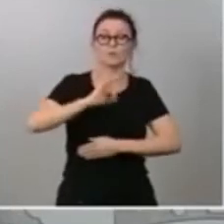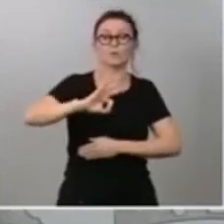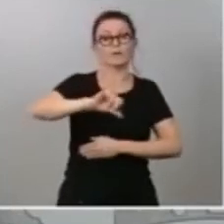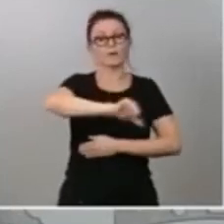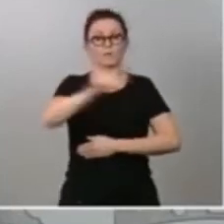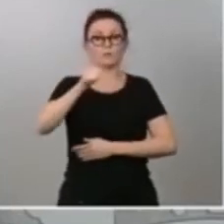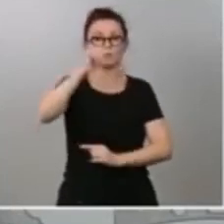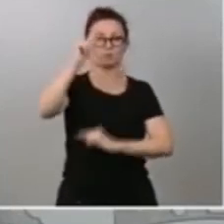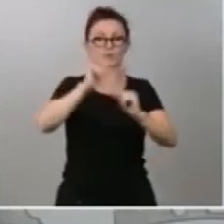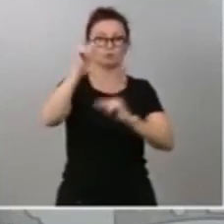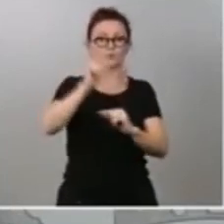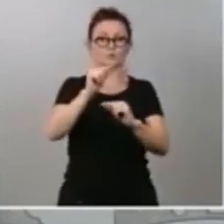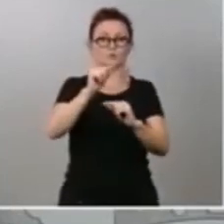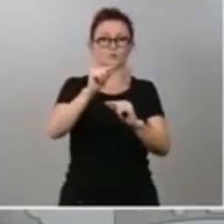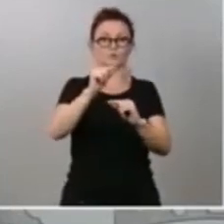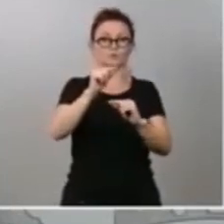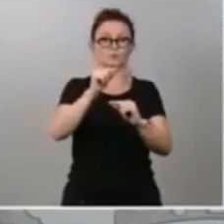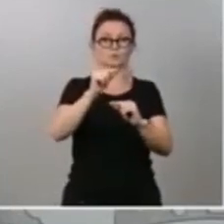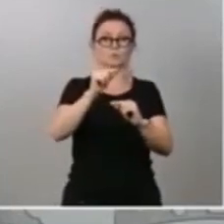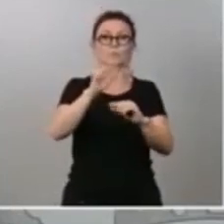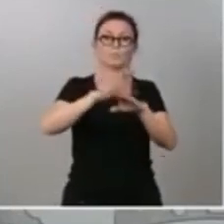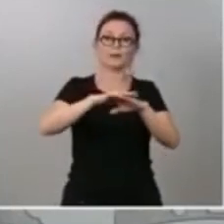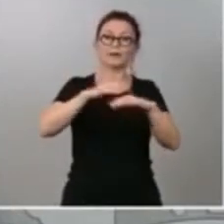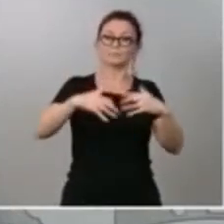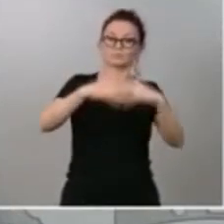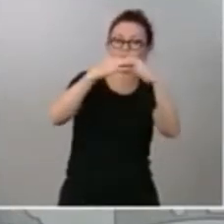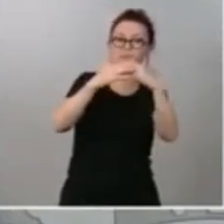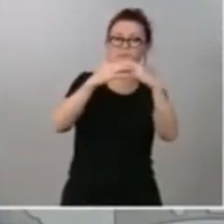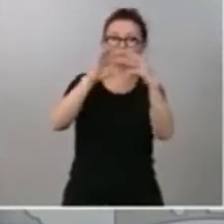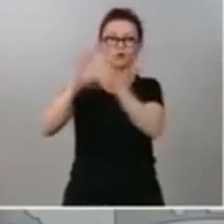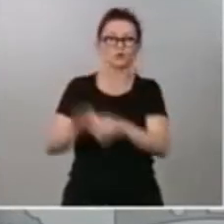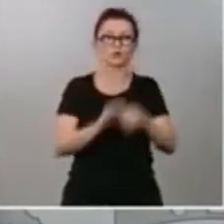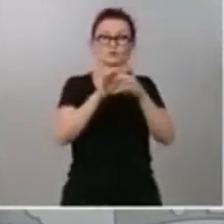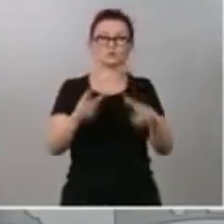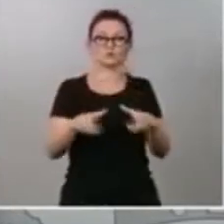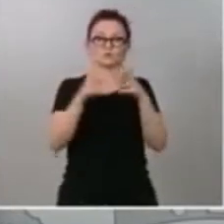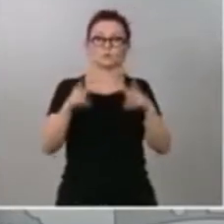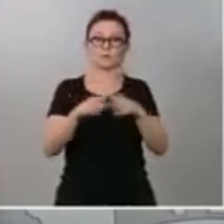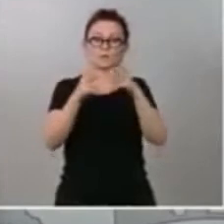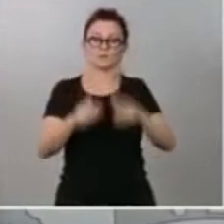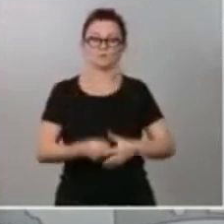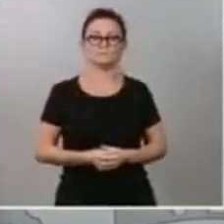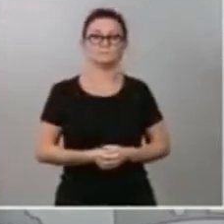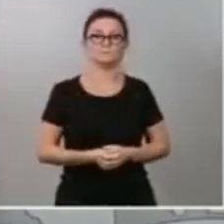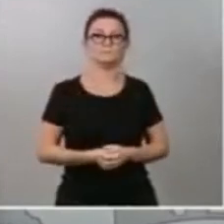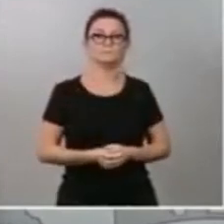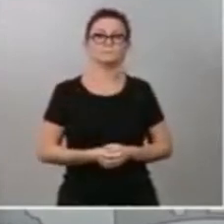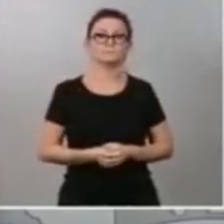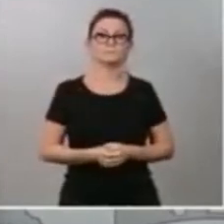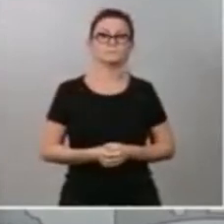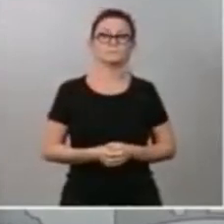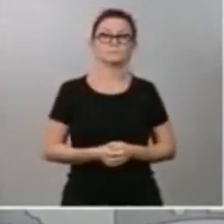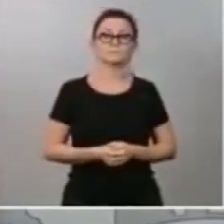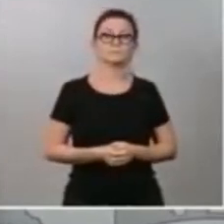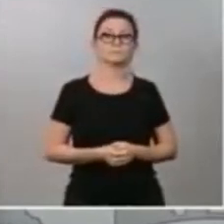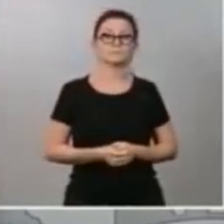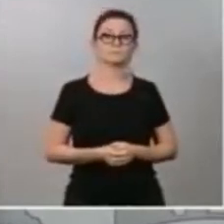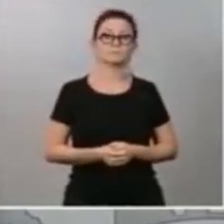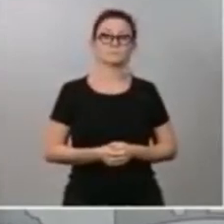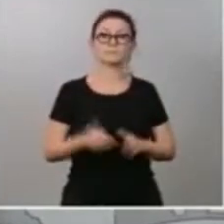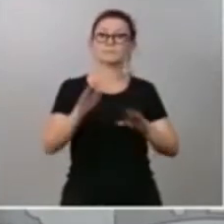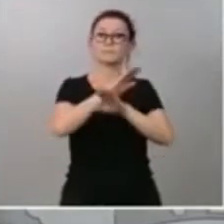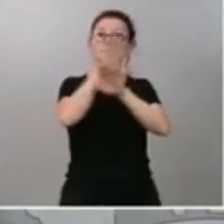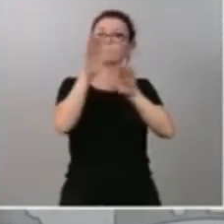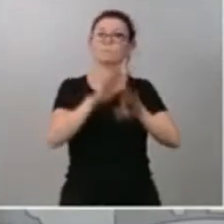los presupuestos de la recuperación y la cohesión social. Quisiera, finalmente, terminar este balance